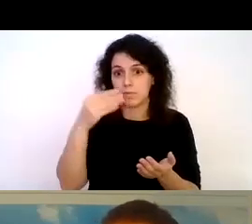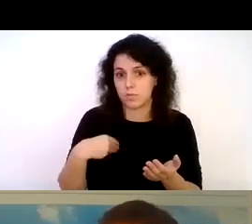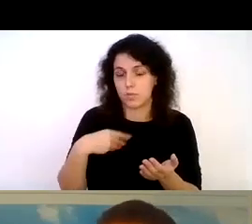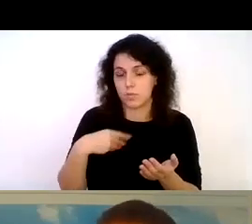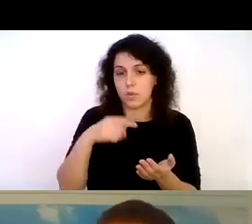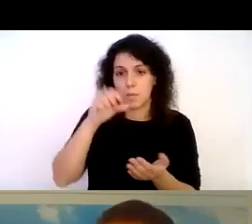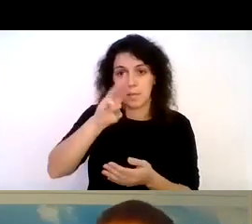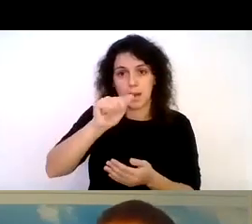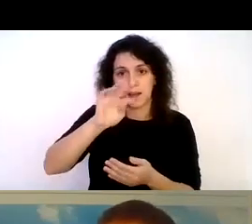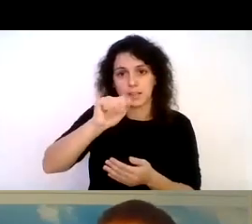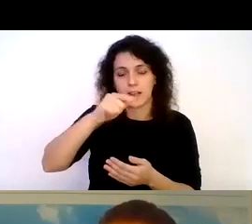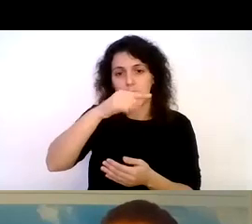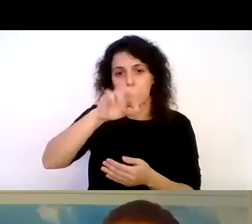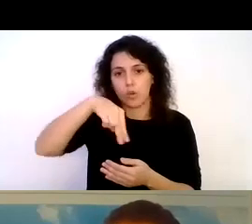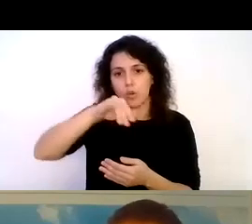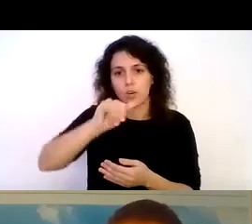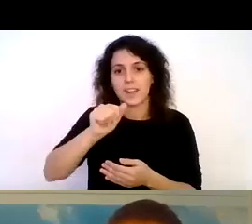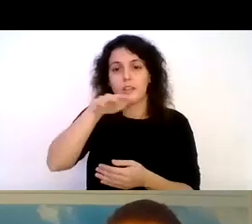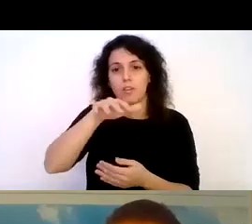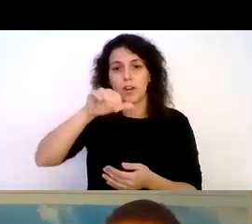nacional en la Argentina del buceo